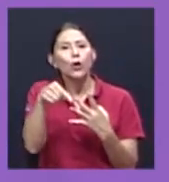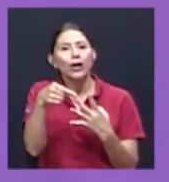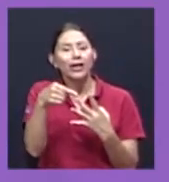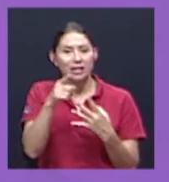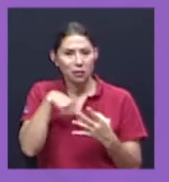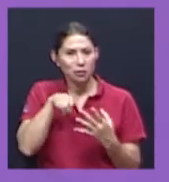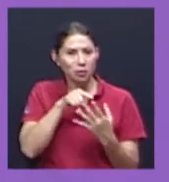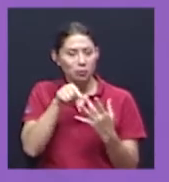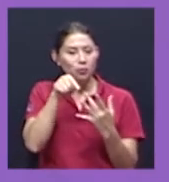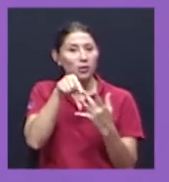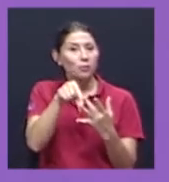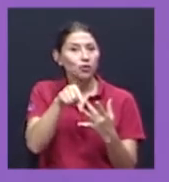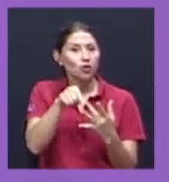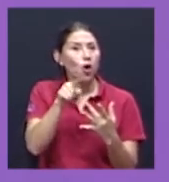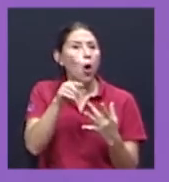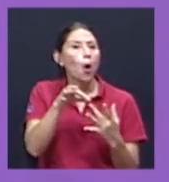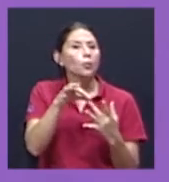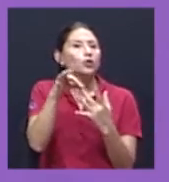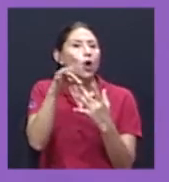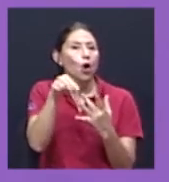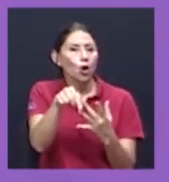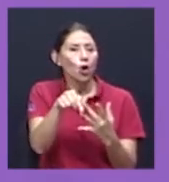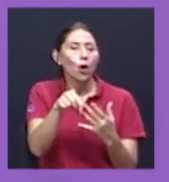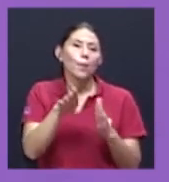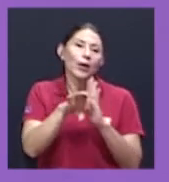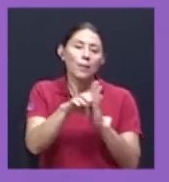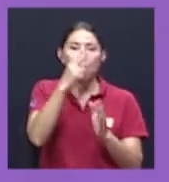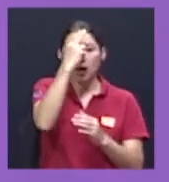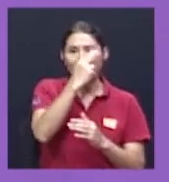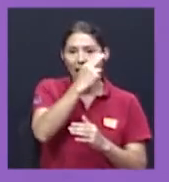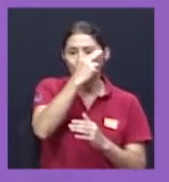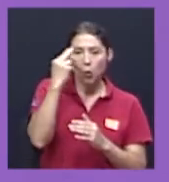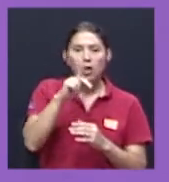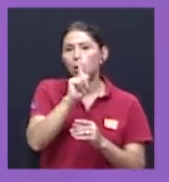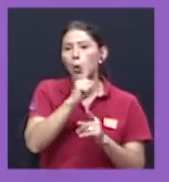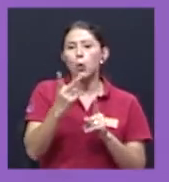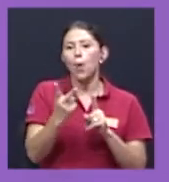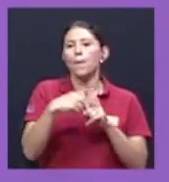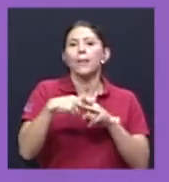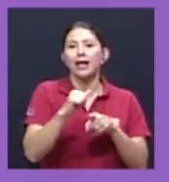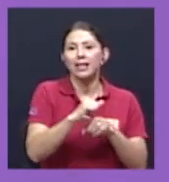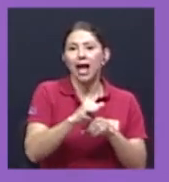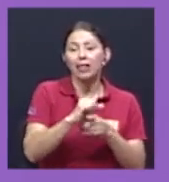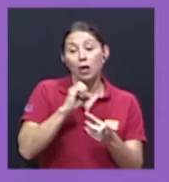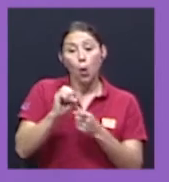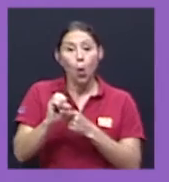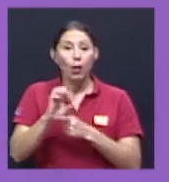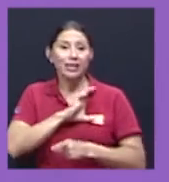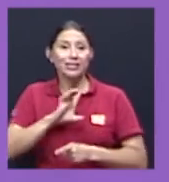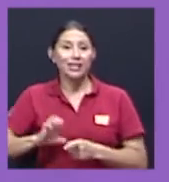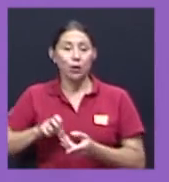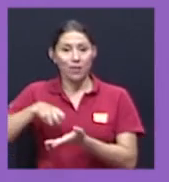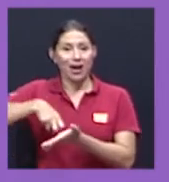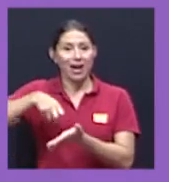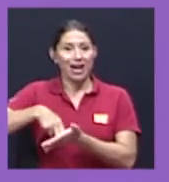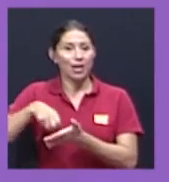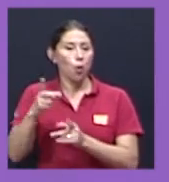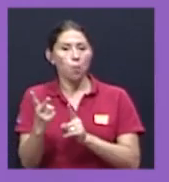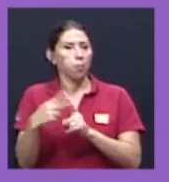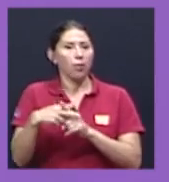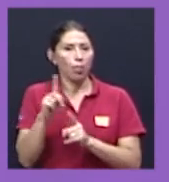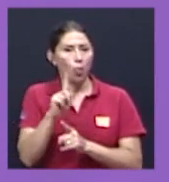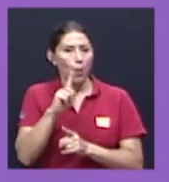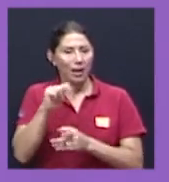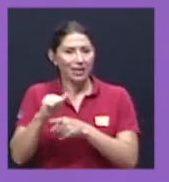pusimos católico no practicante, cristiano evangélico no practicante, son los hombres que no siempre son mayoría en estas